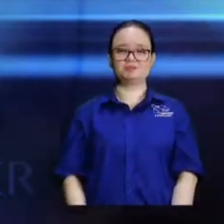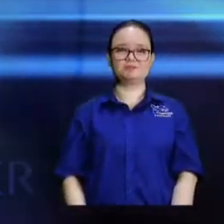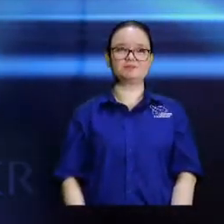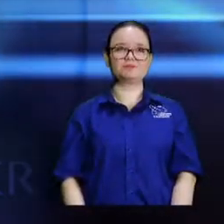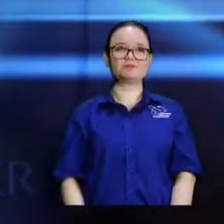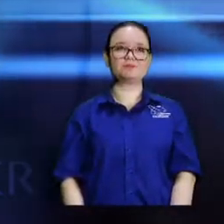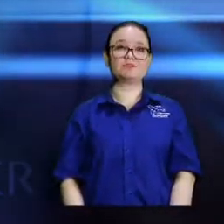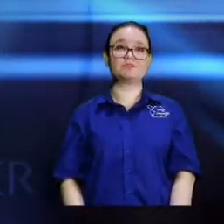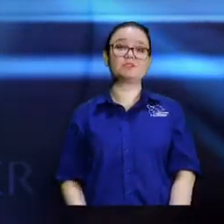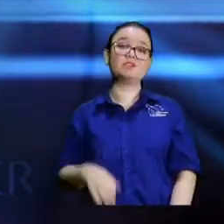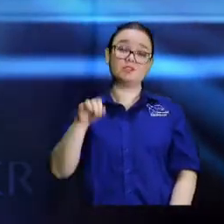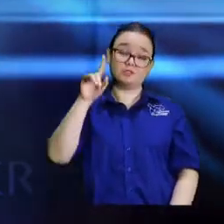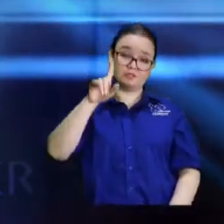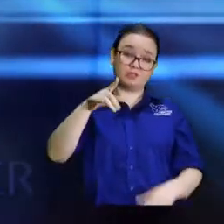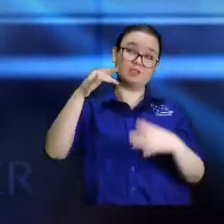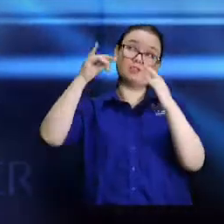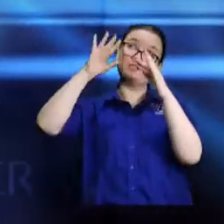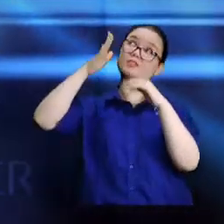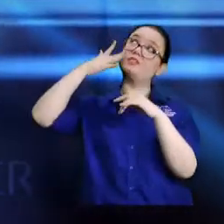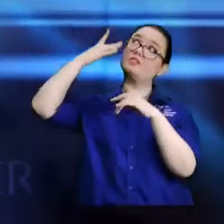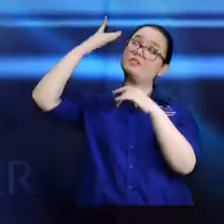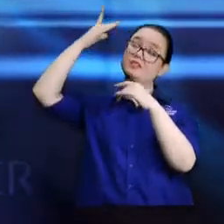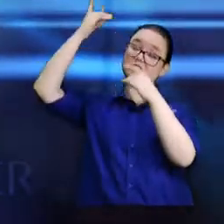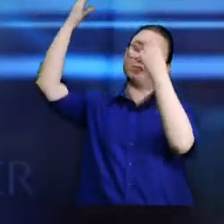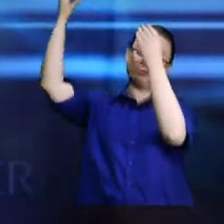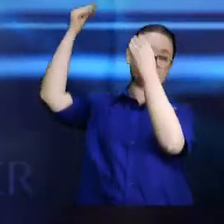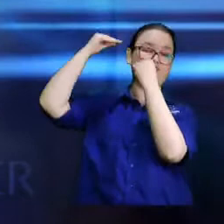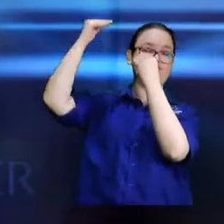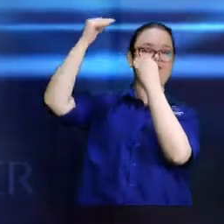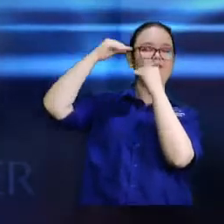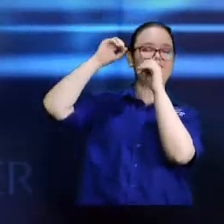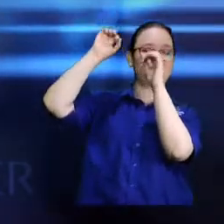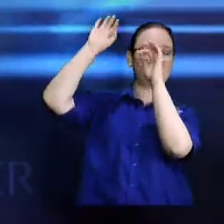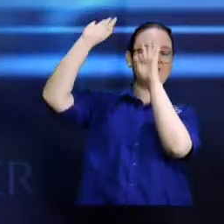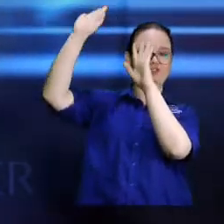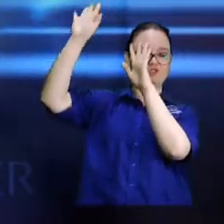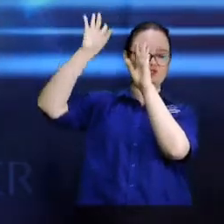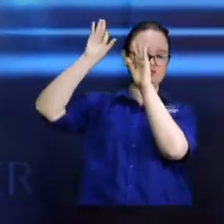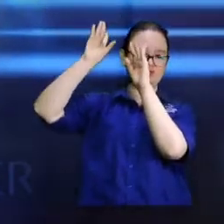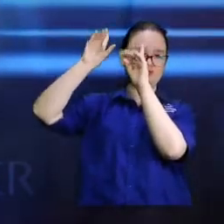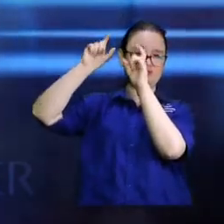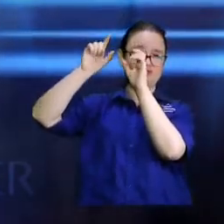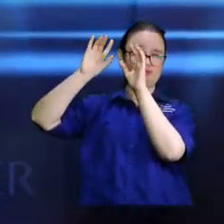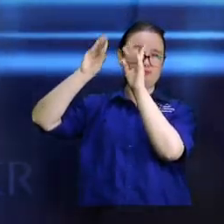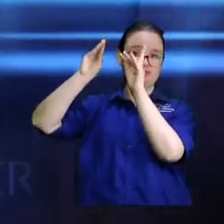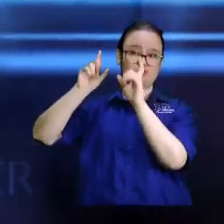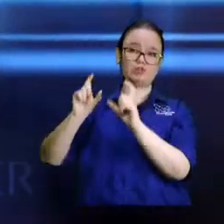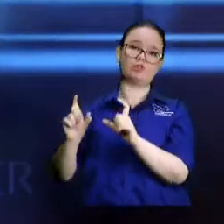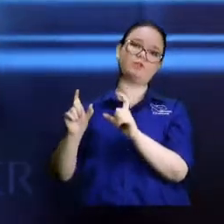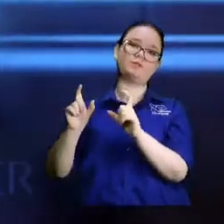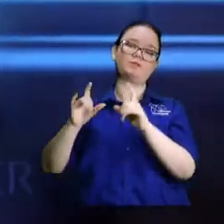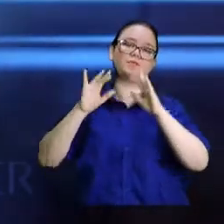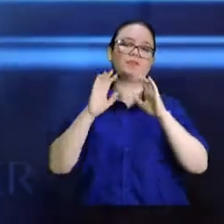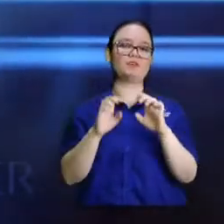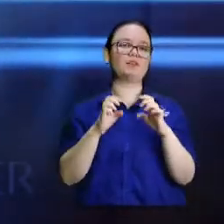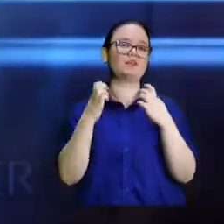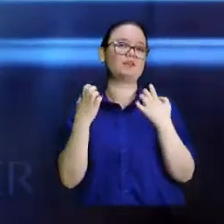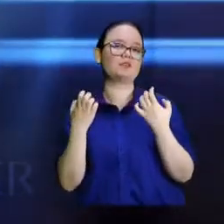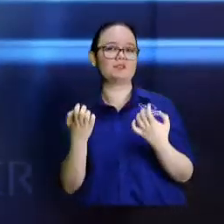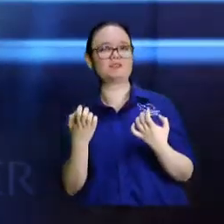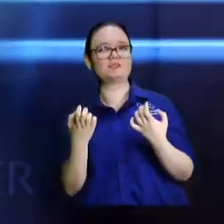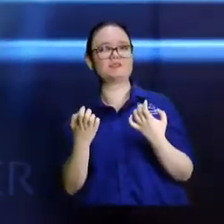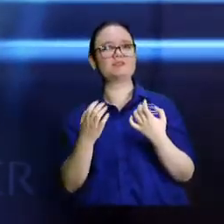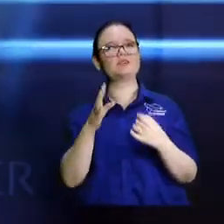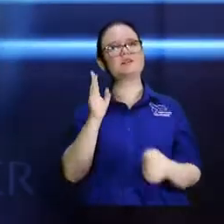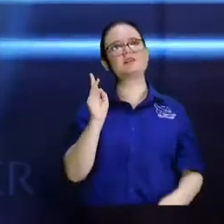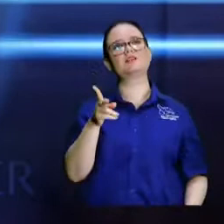¿Cuántos están dispuestos a recibir la doctrina que viene del cielo? Yo lo deseo con todo mi corazón. La doctrina que viene del cielo siempre